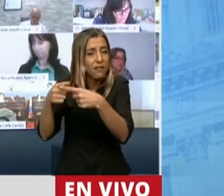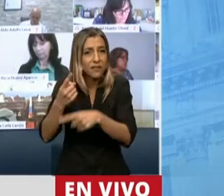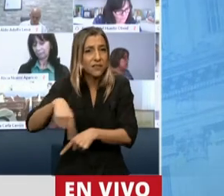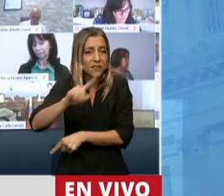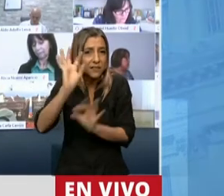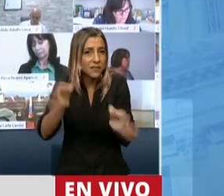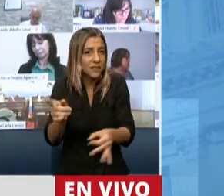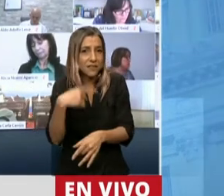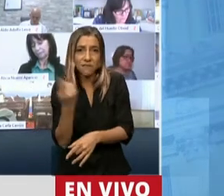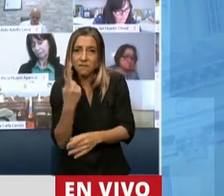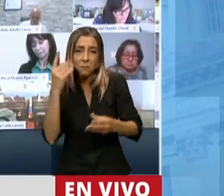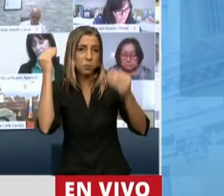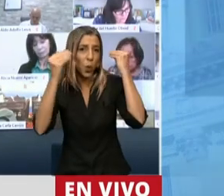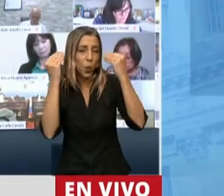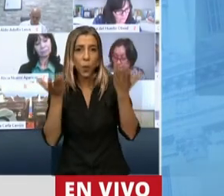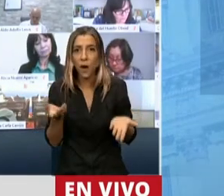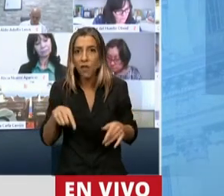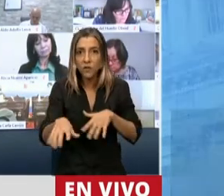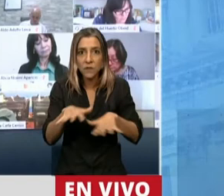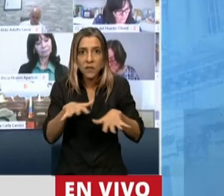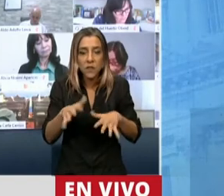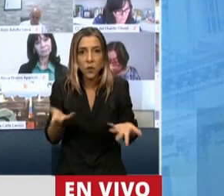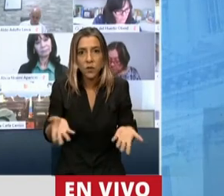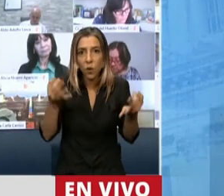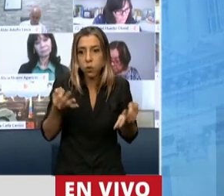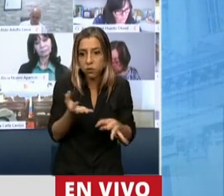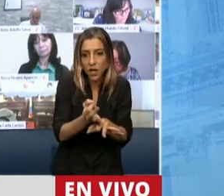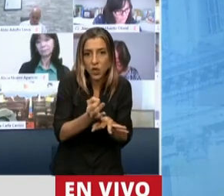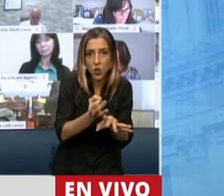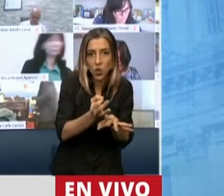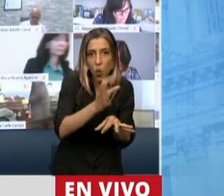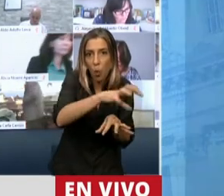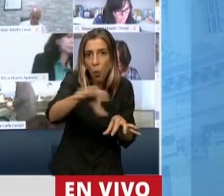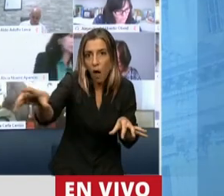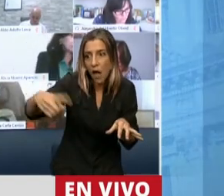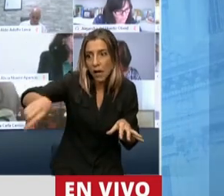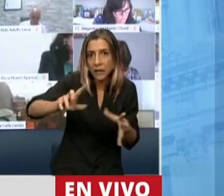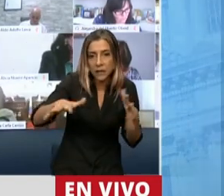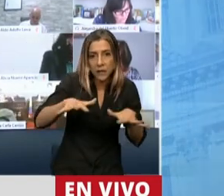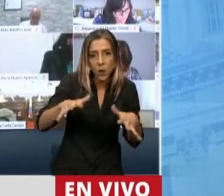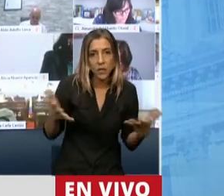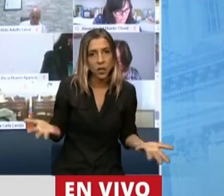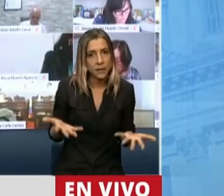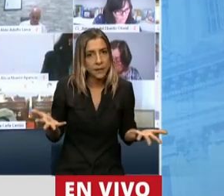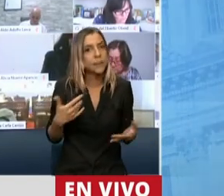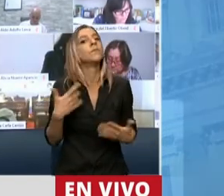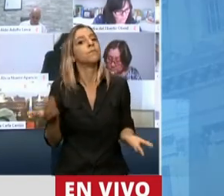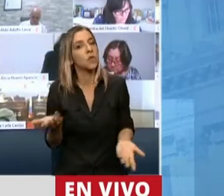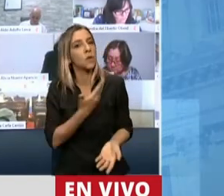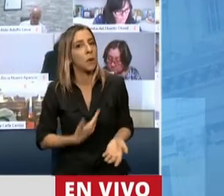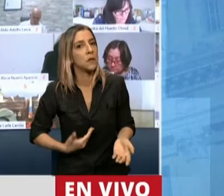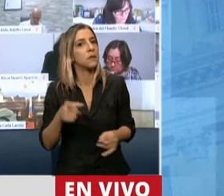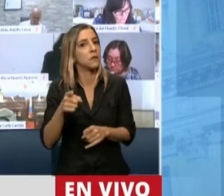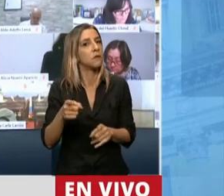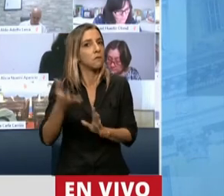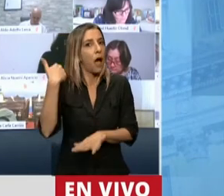del oficialismo, por la situación que atraviesa la escuela en Argentina. Mire, Presidente, usted ha tenido algunas